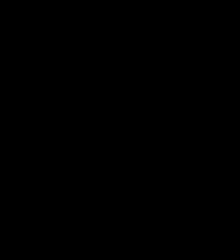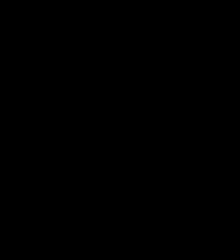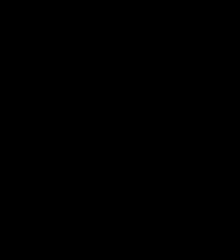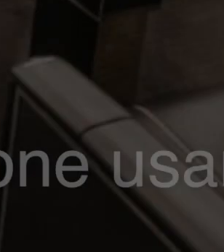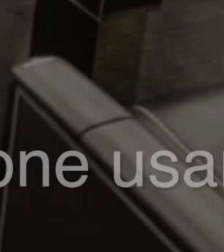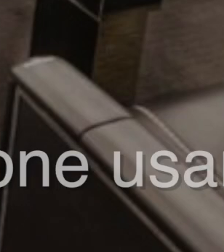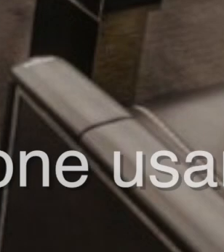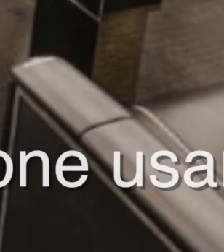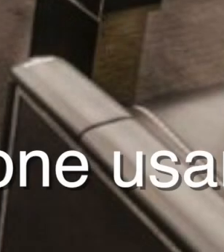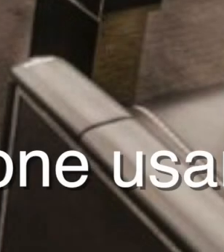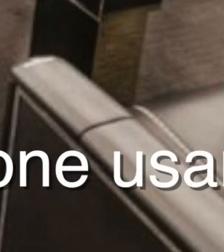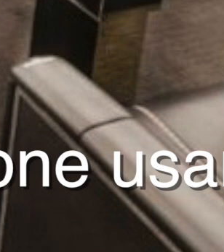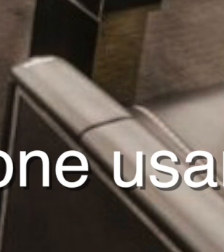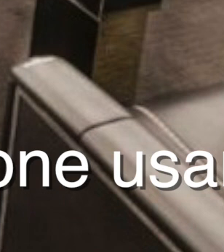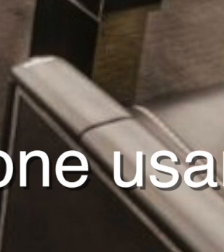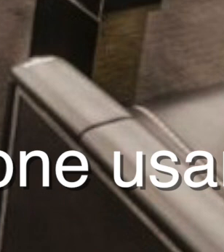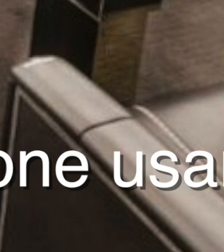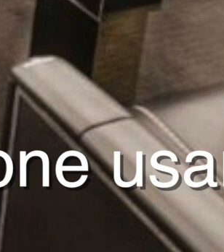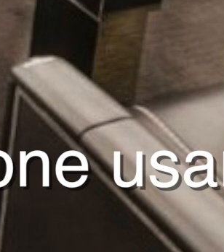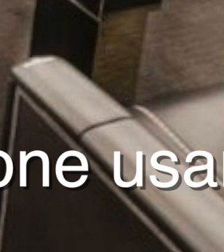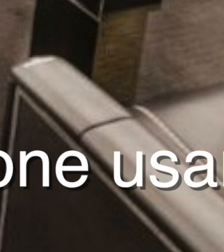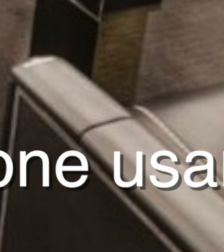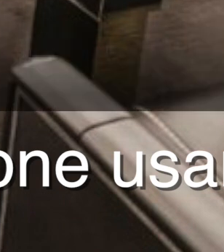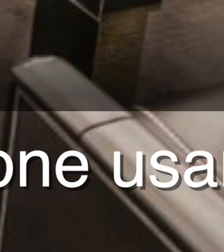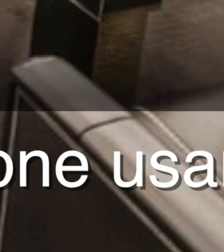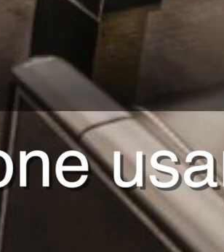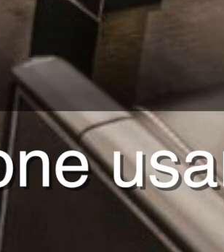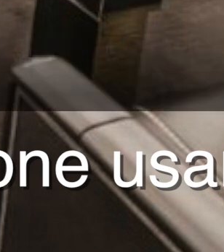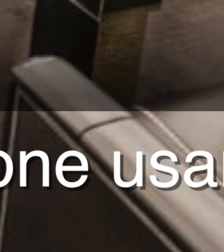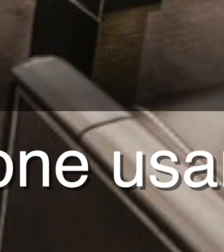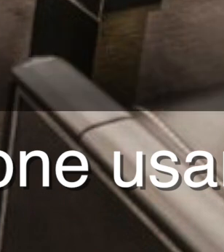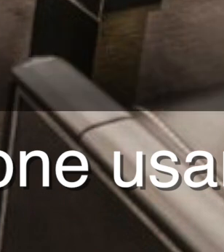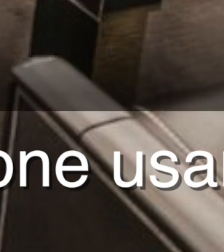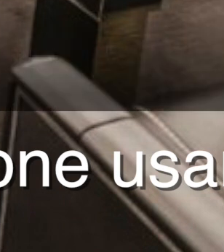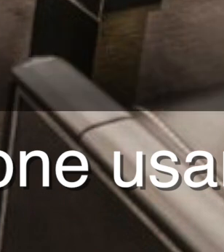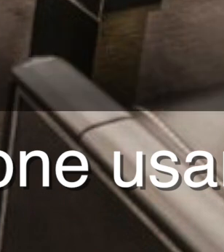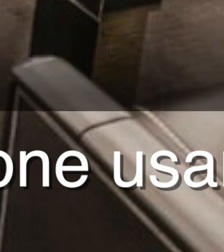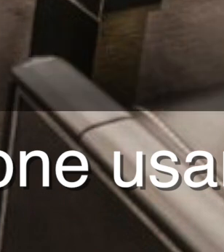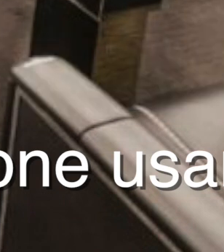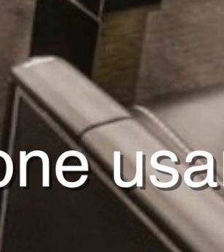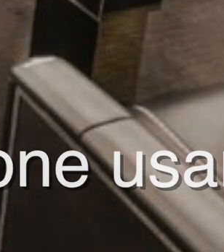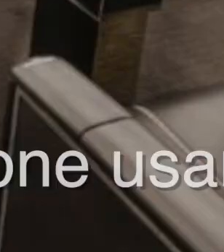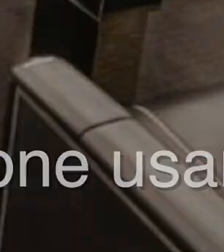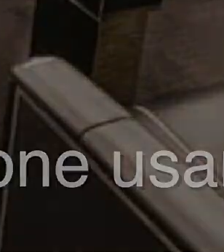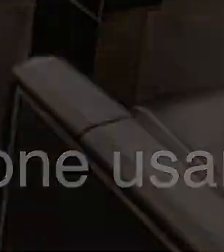Gracias por ver el video.